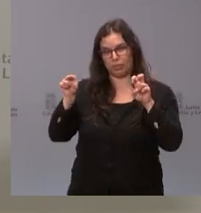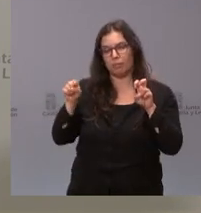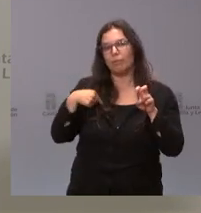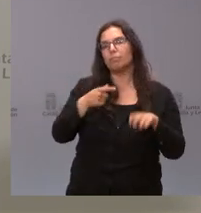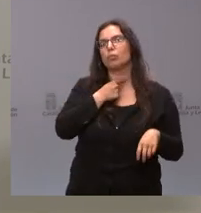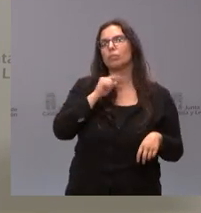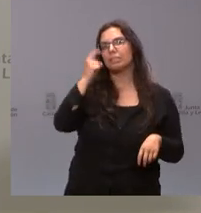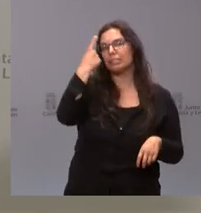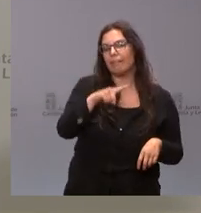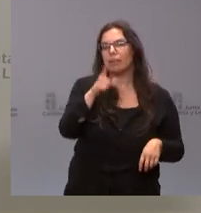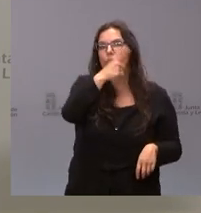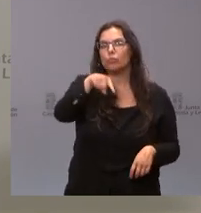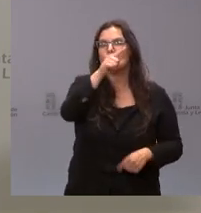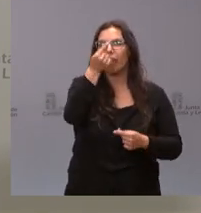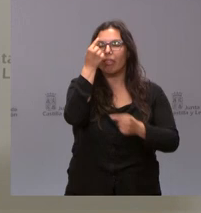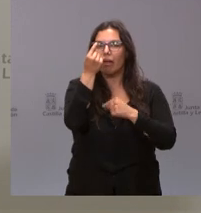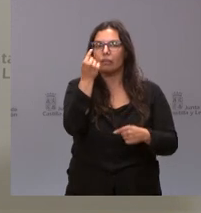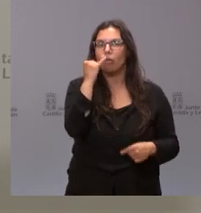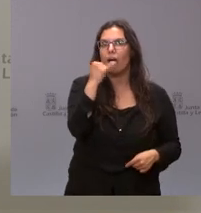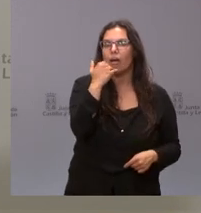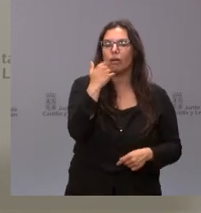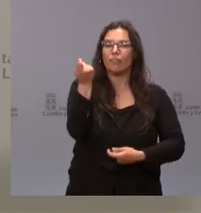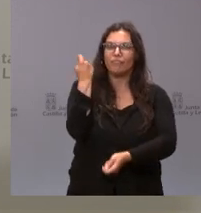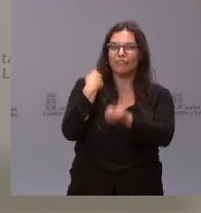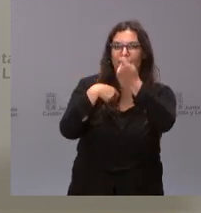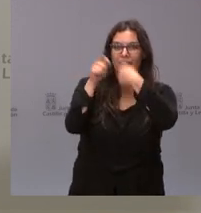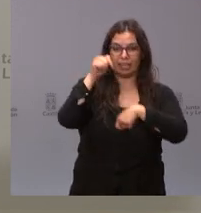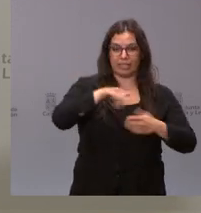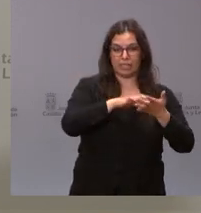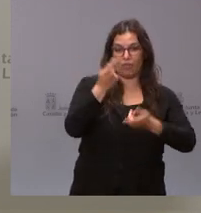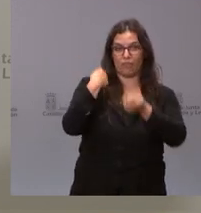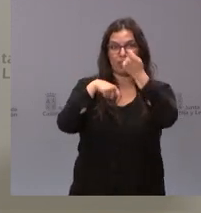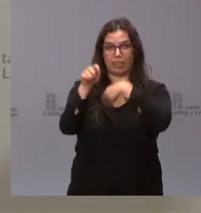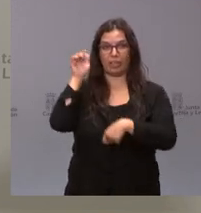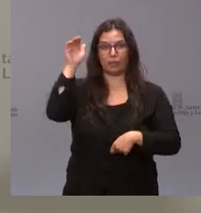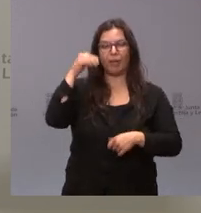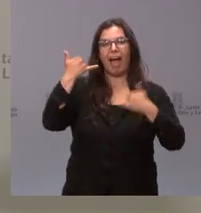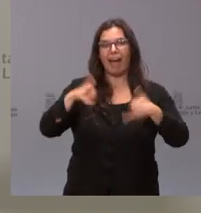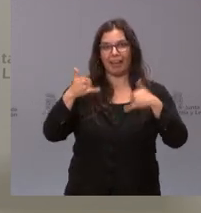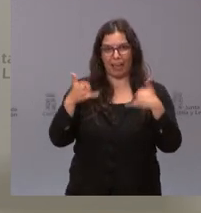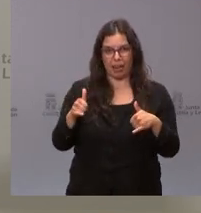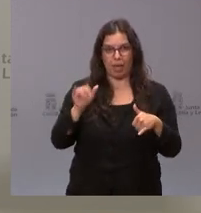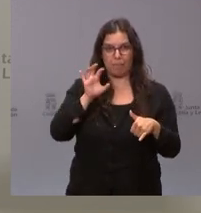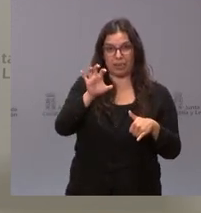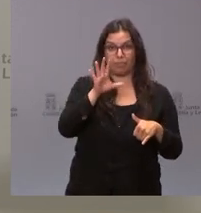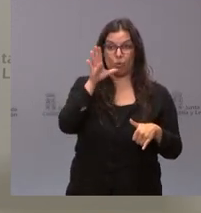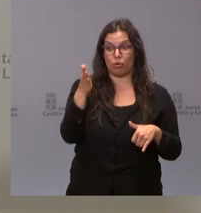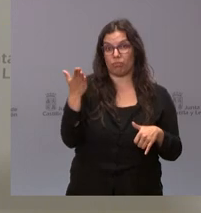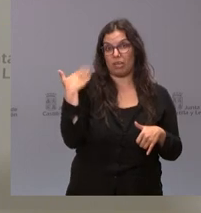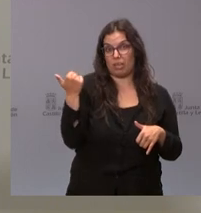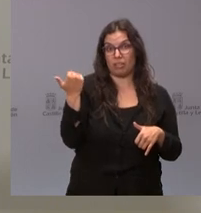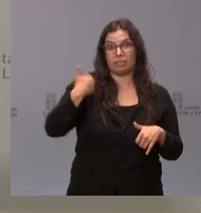saber si tienen ustedes datos de exportaciones desde Castilla y León a Argelia después de que Argelia haya